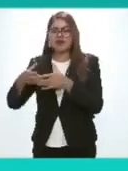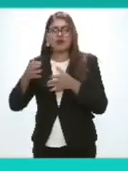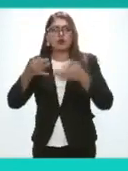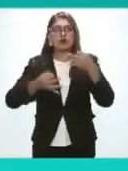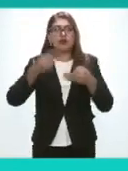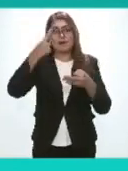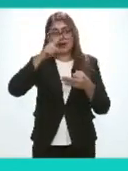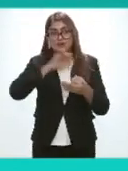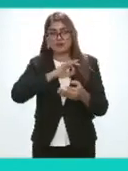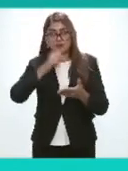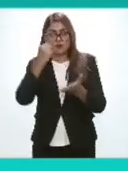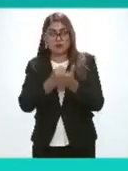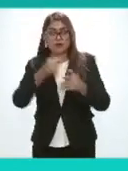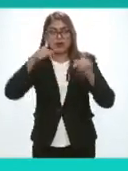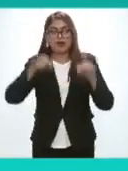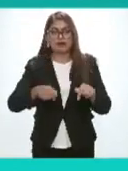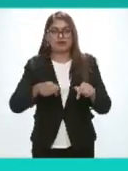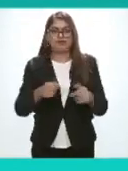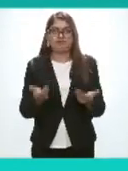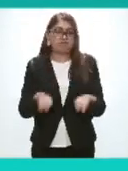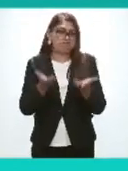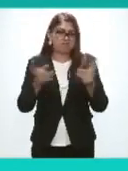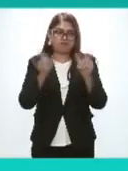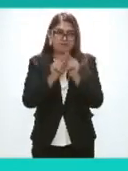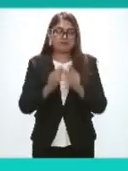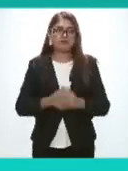en el consejo nacional es cuanto